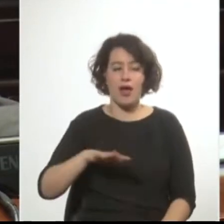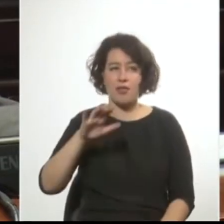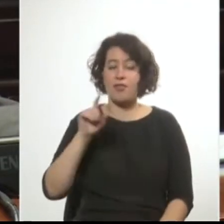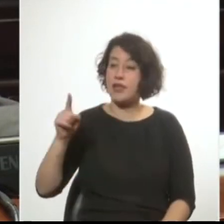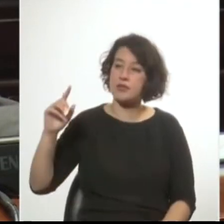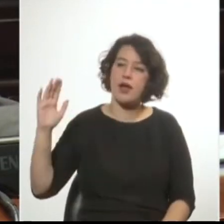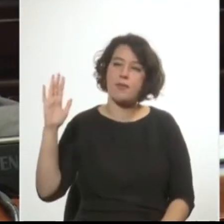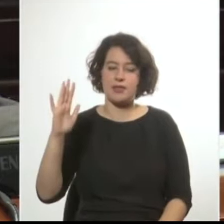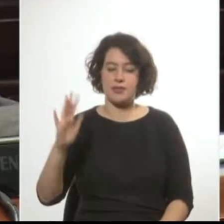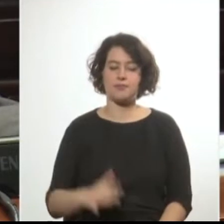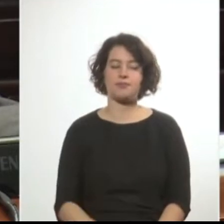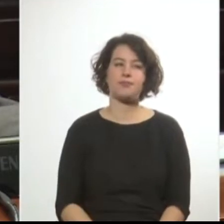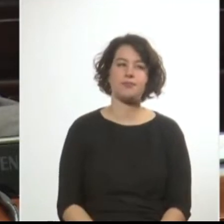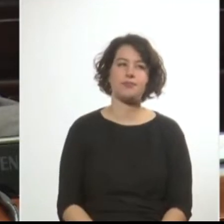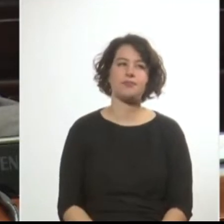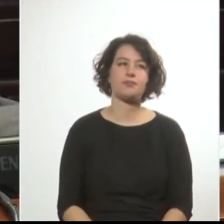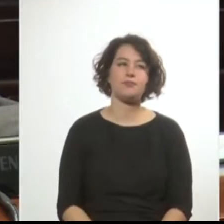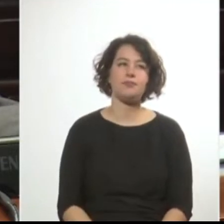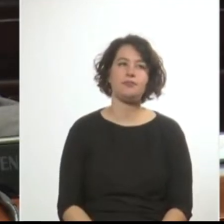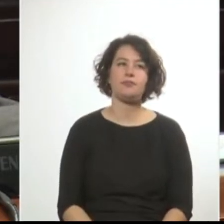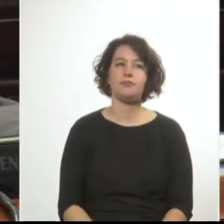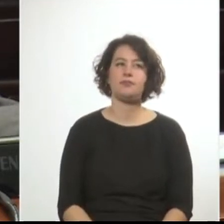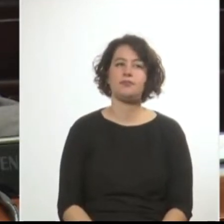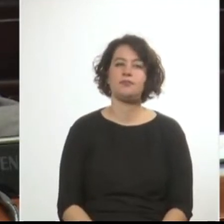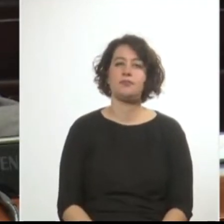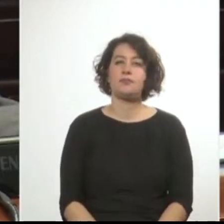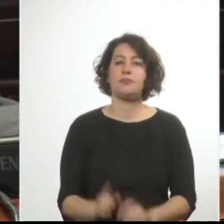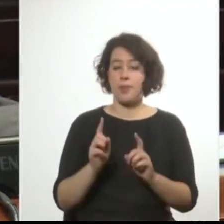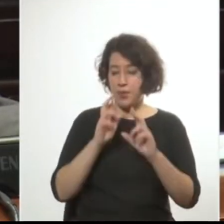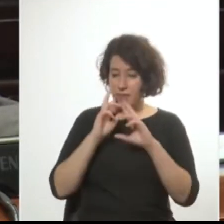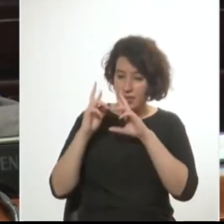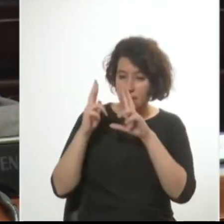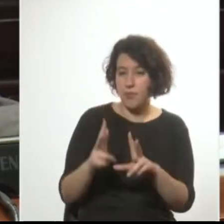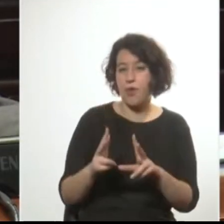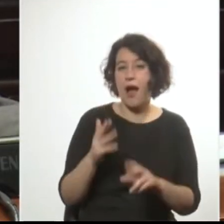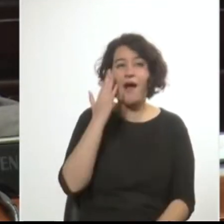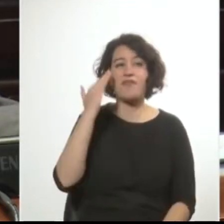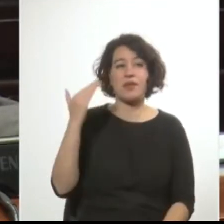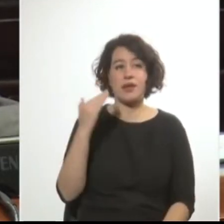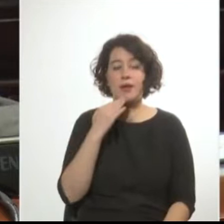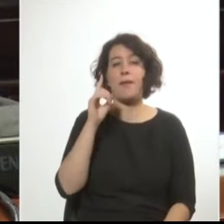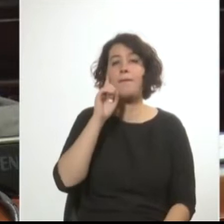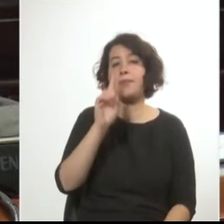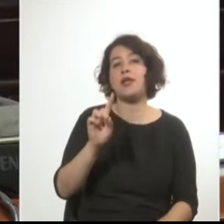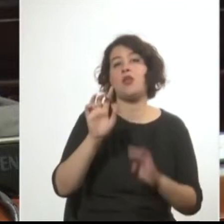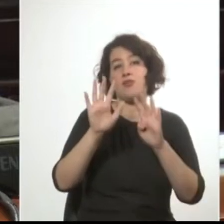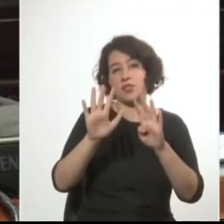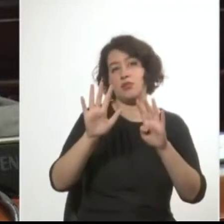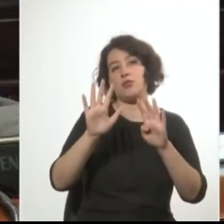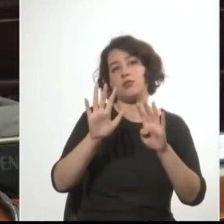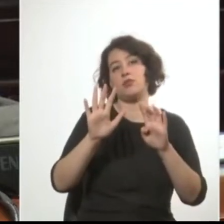agresión. Como hemos dicho, los hechos de abril de 1972